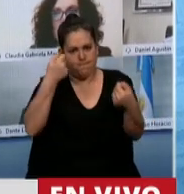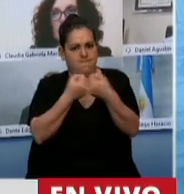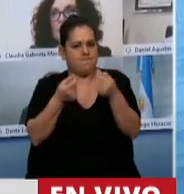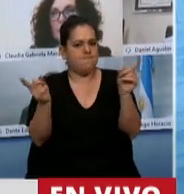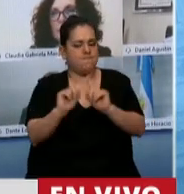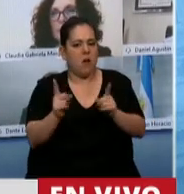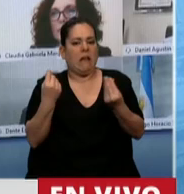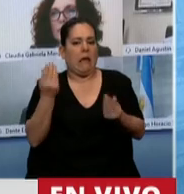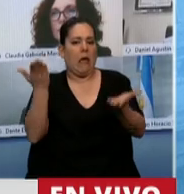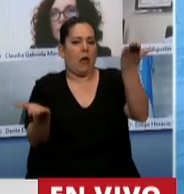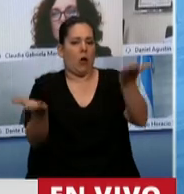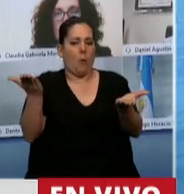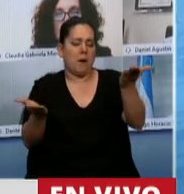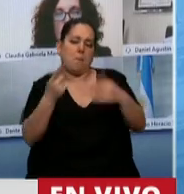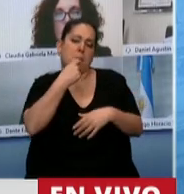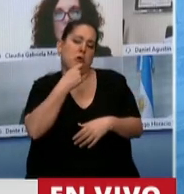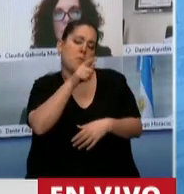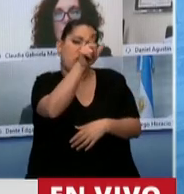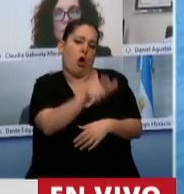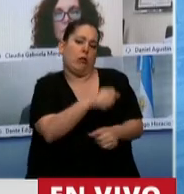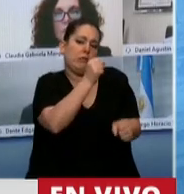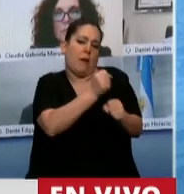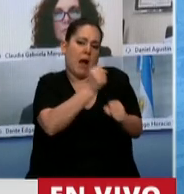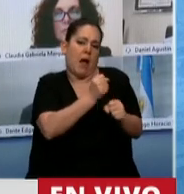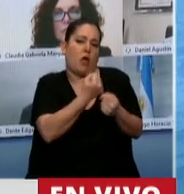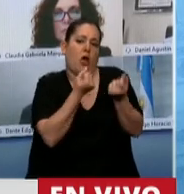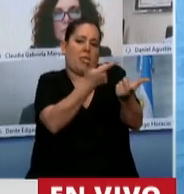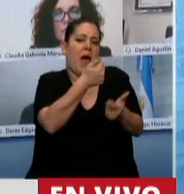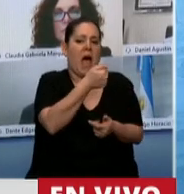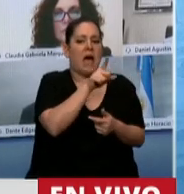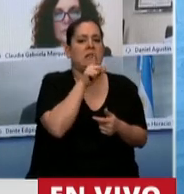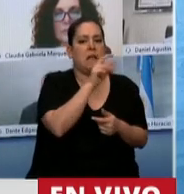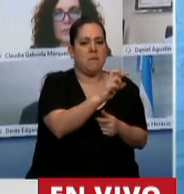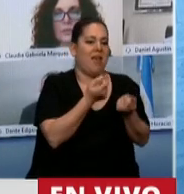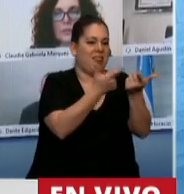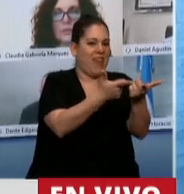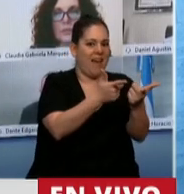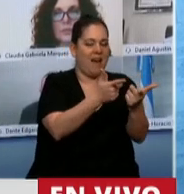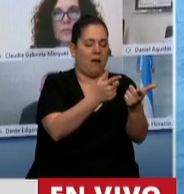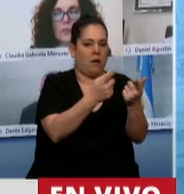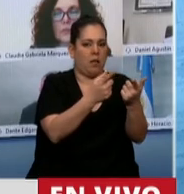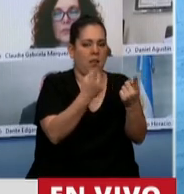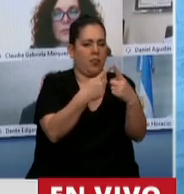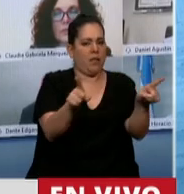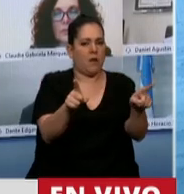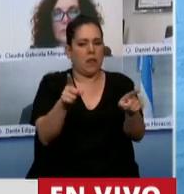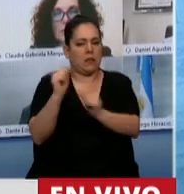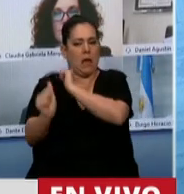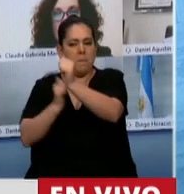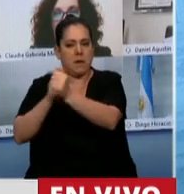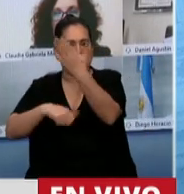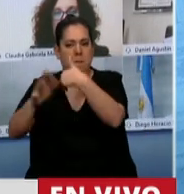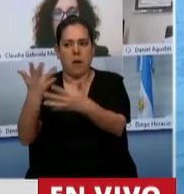que puede recibir un ATP con grandes empresas